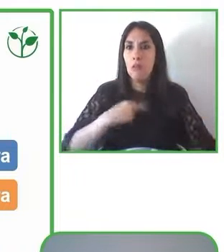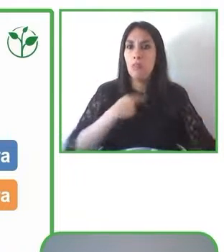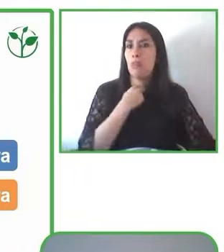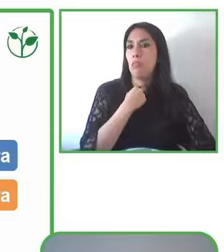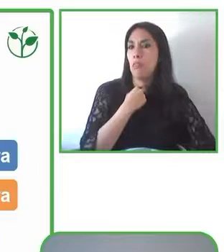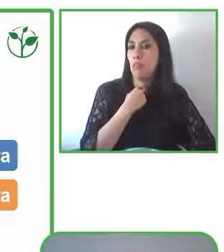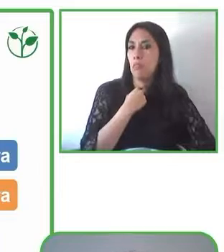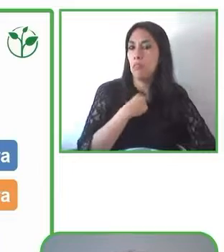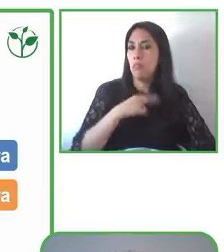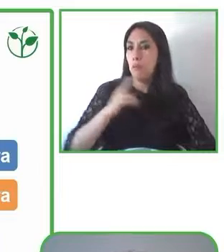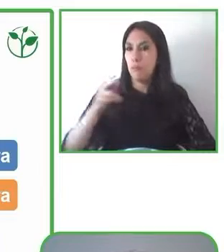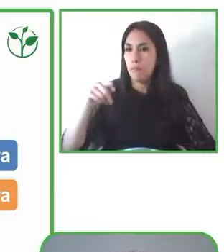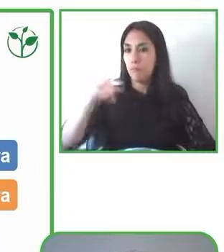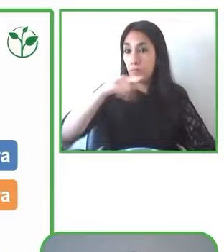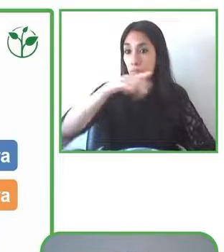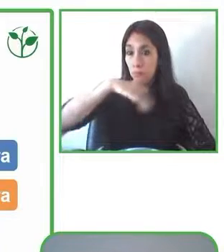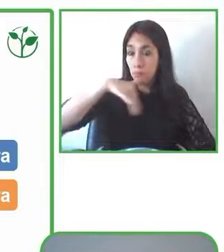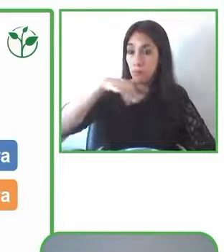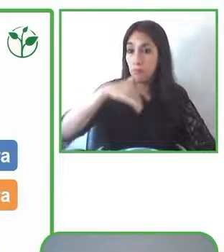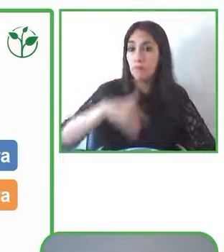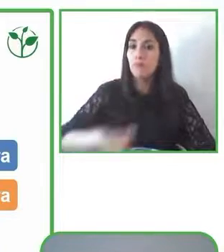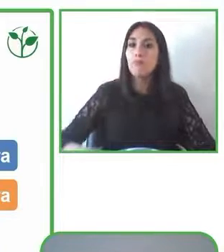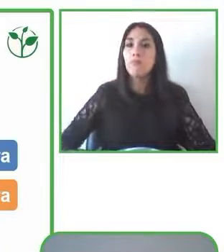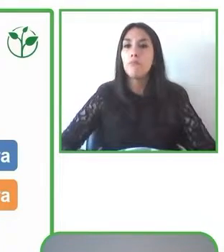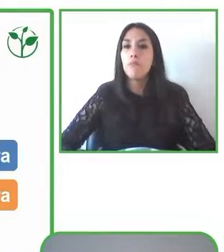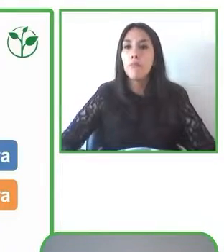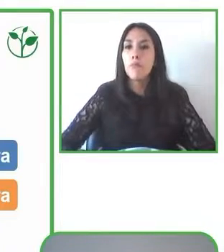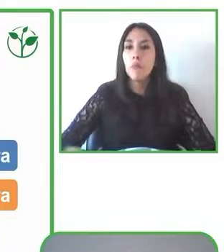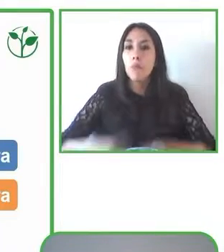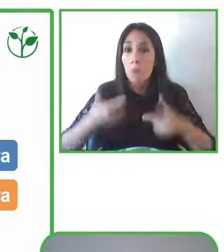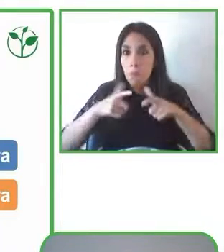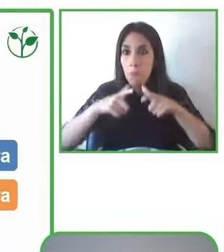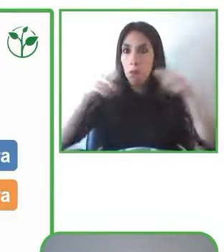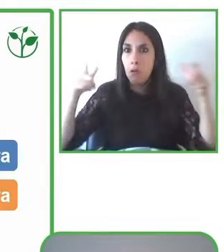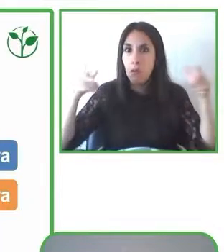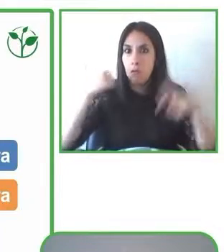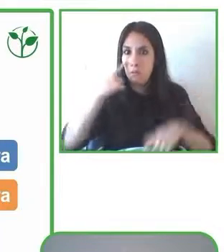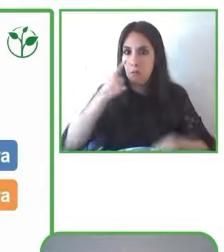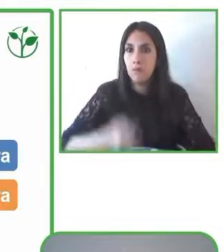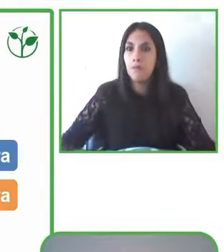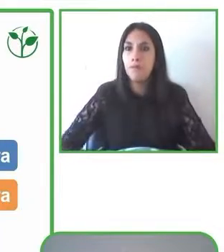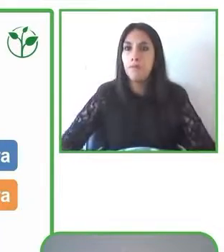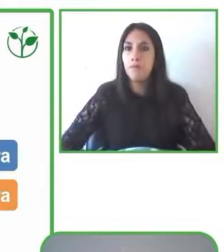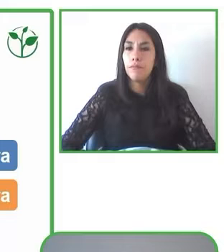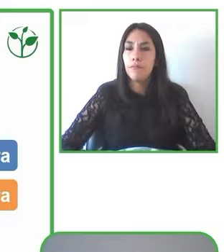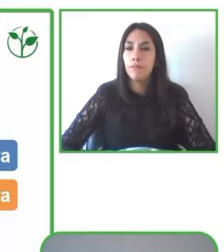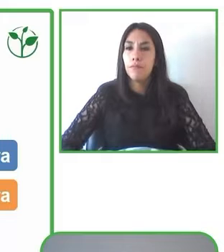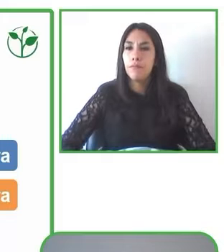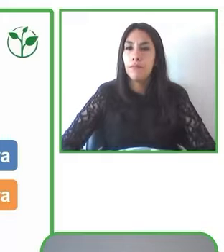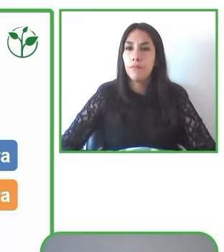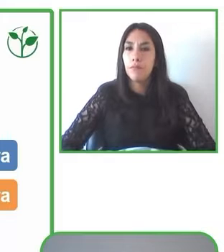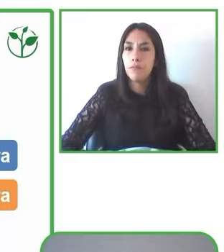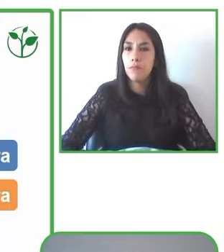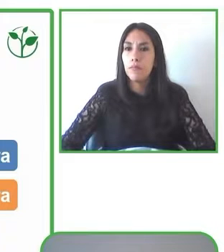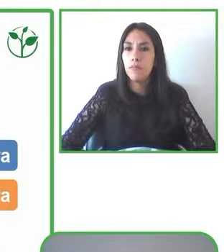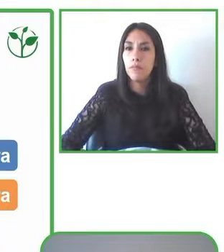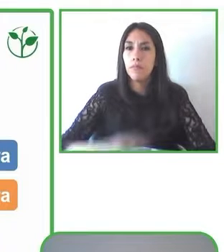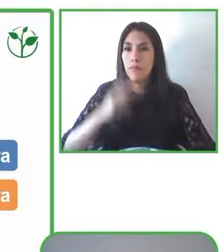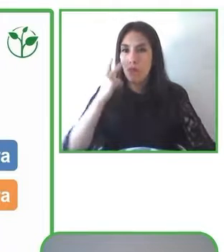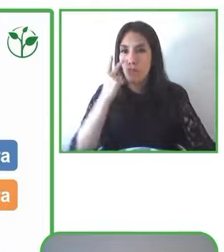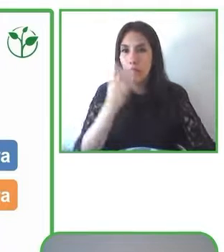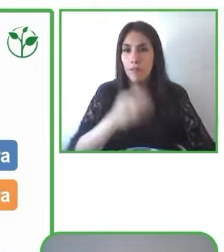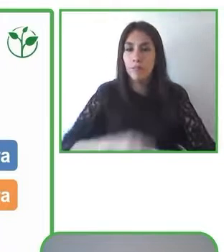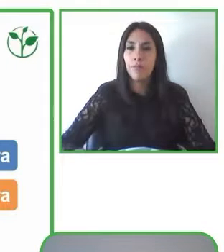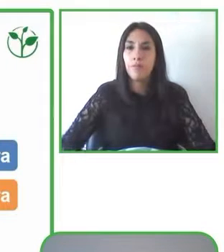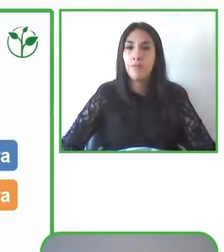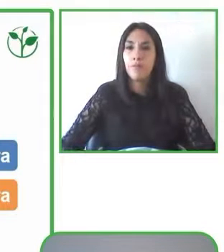Vemos que este piso es totalmente plano en la realidad, pero al caminar se produce una vibración por las